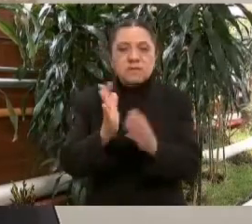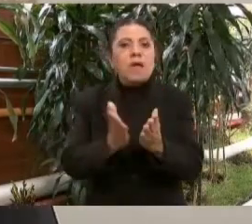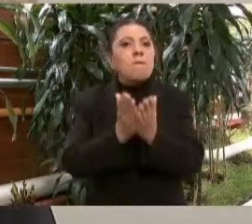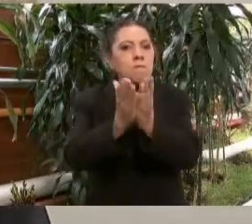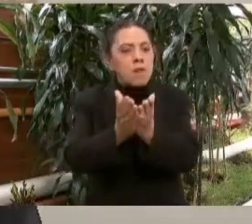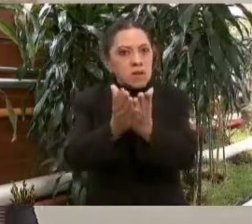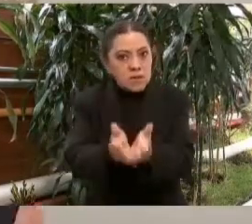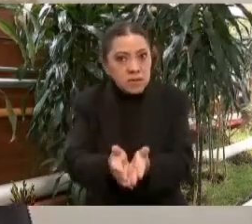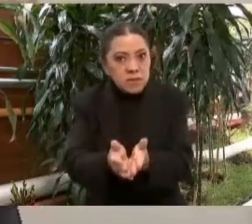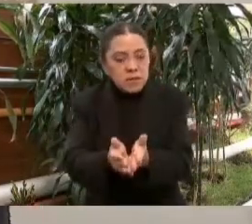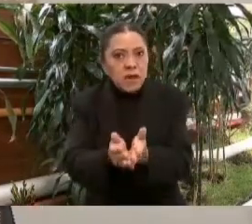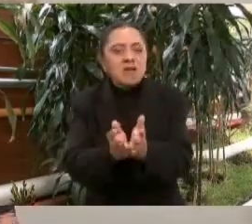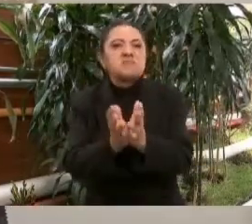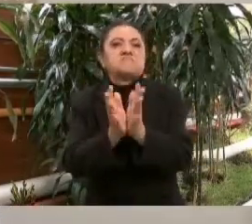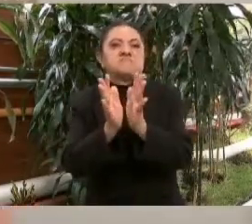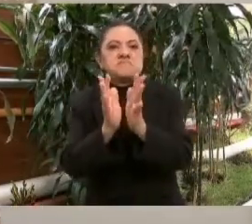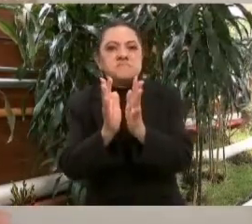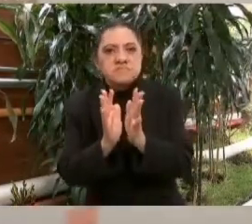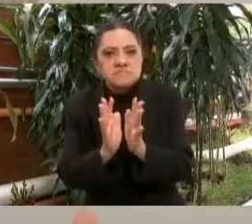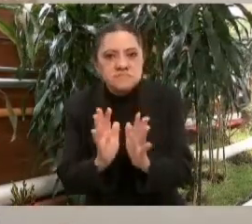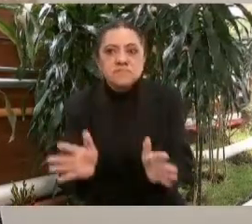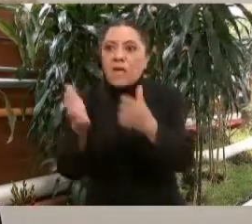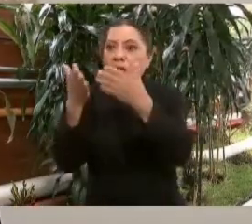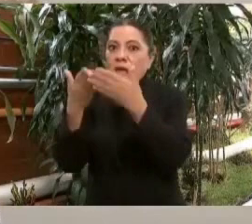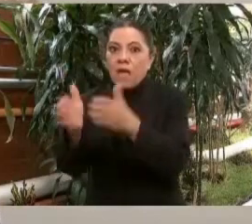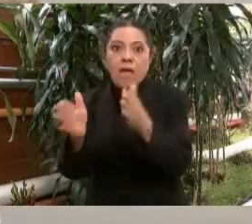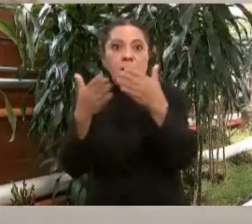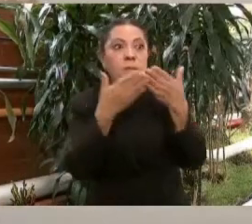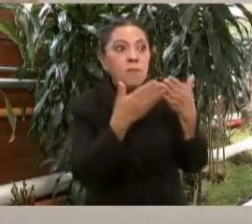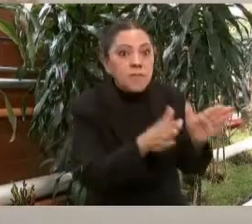se abrieron